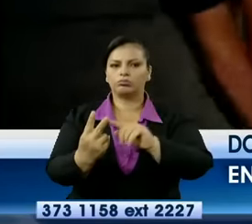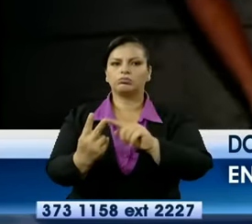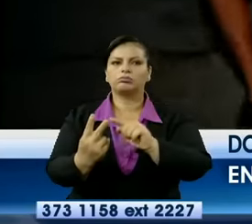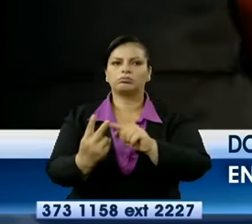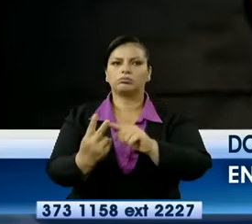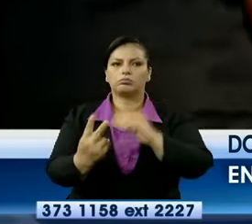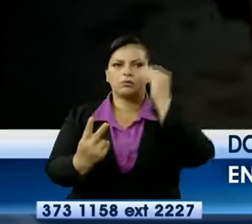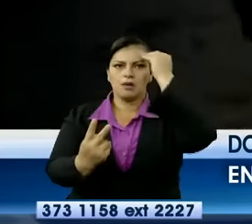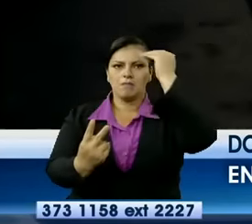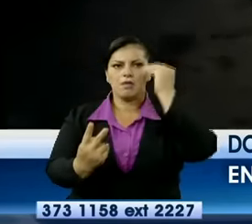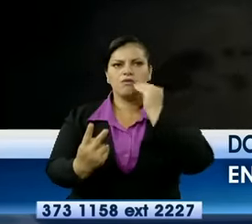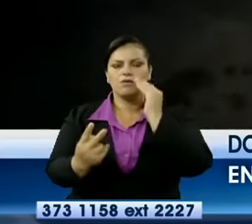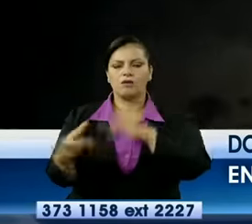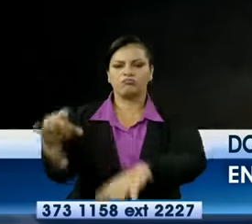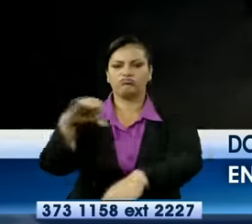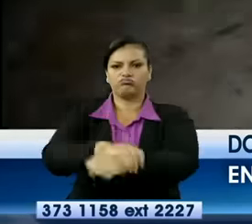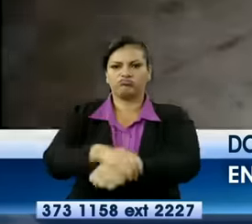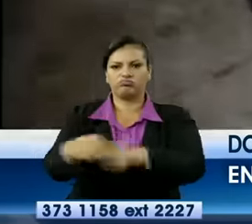judiciales.